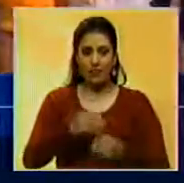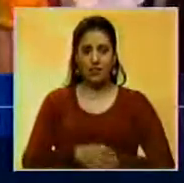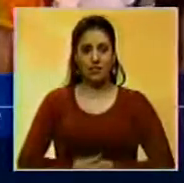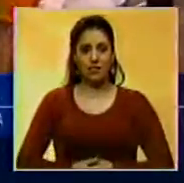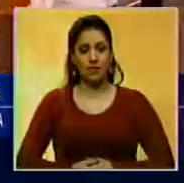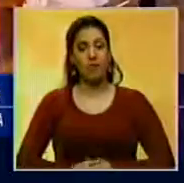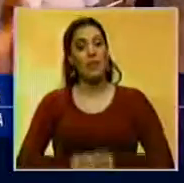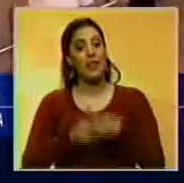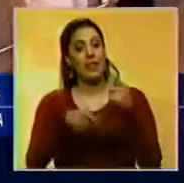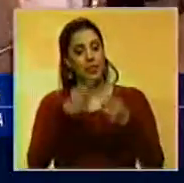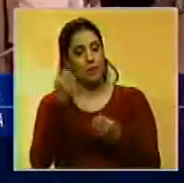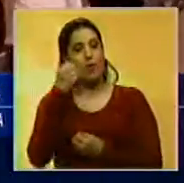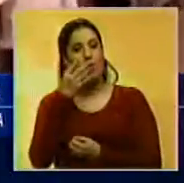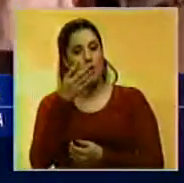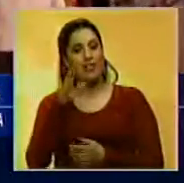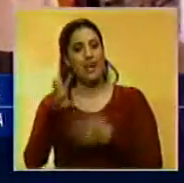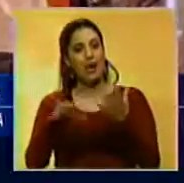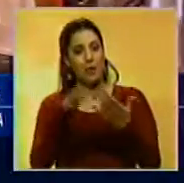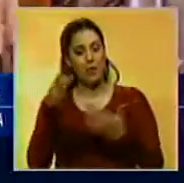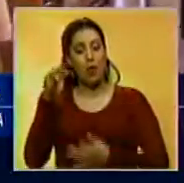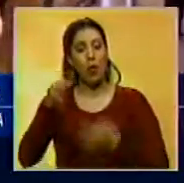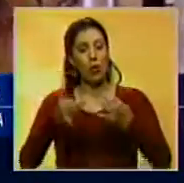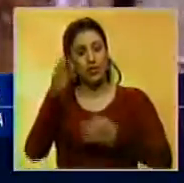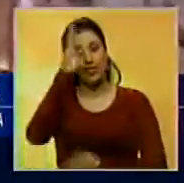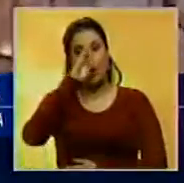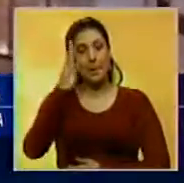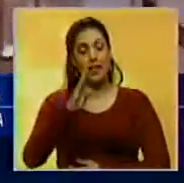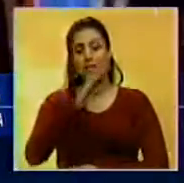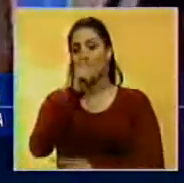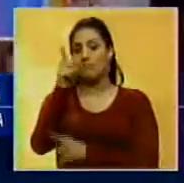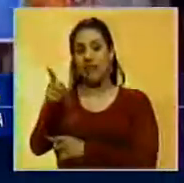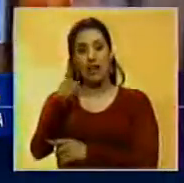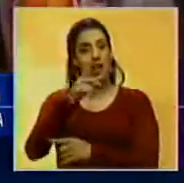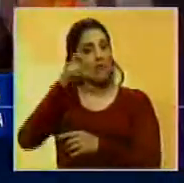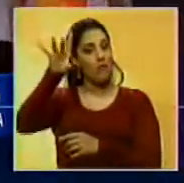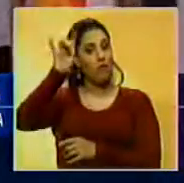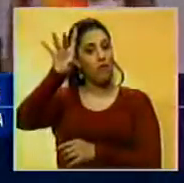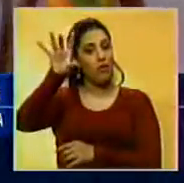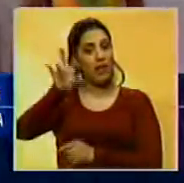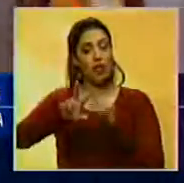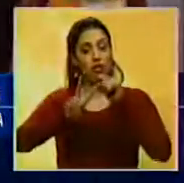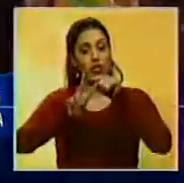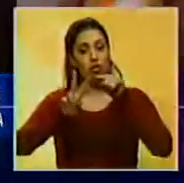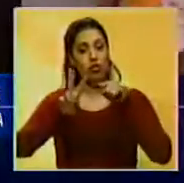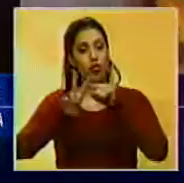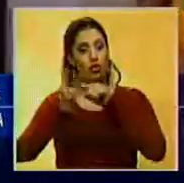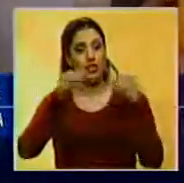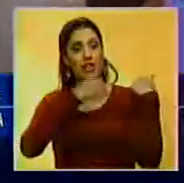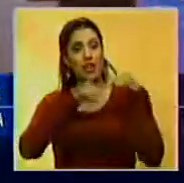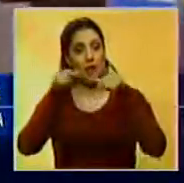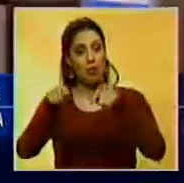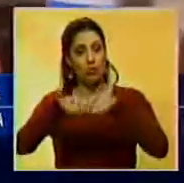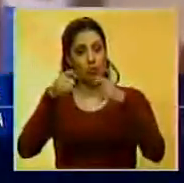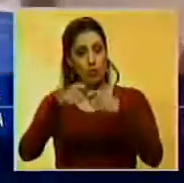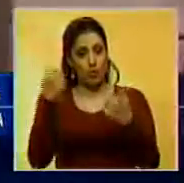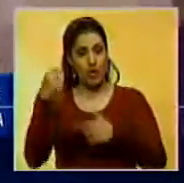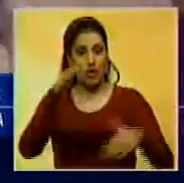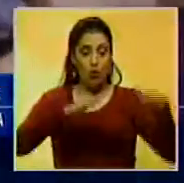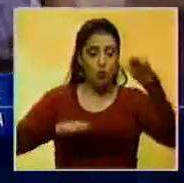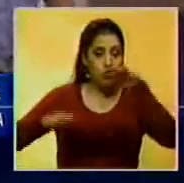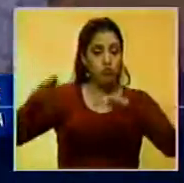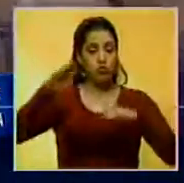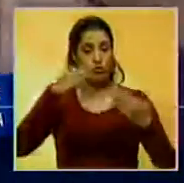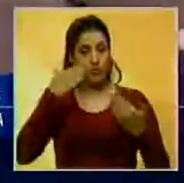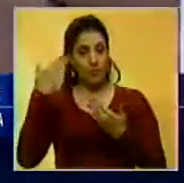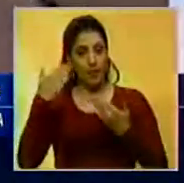Luego de declarar por los incidentes, la justicia brasileña autorizó la salida del país de dos de los implicados, los nadadores